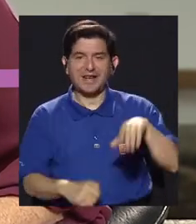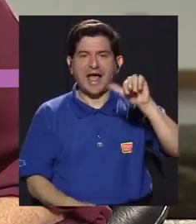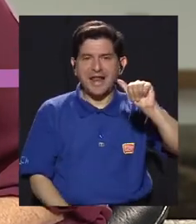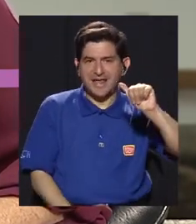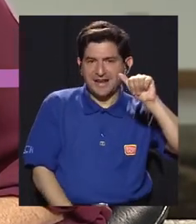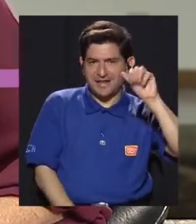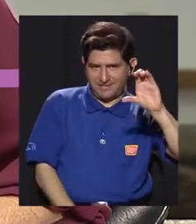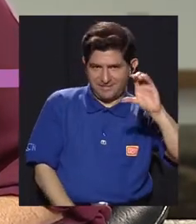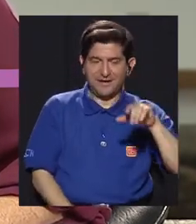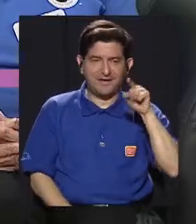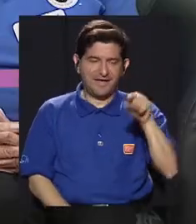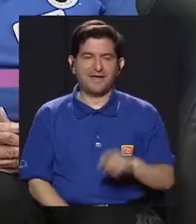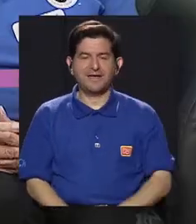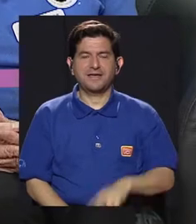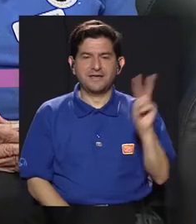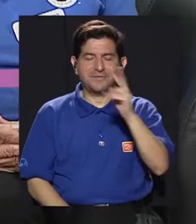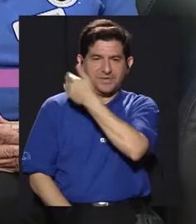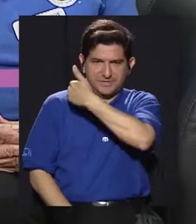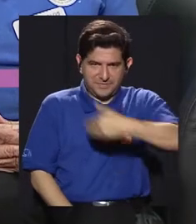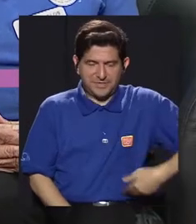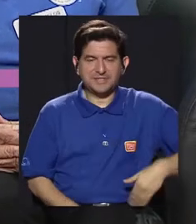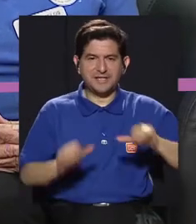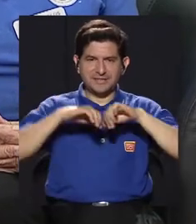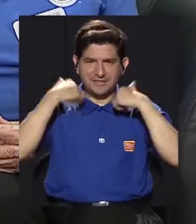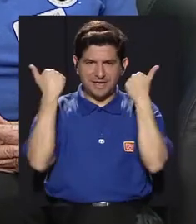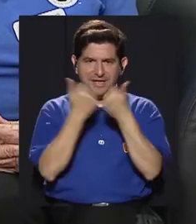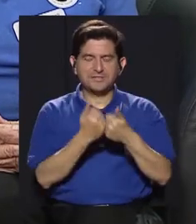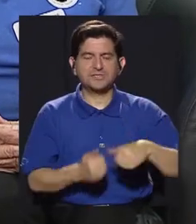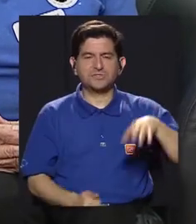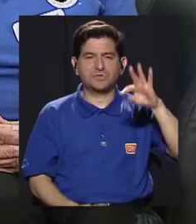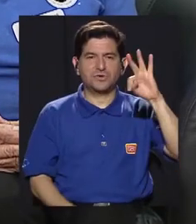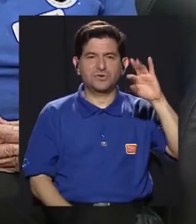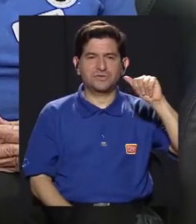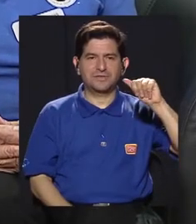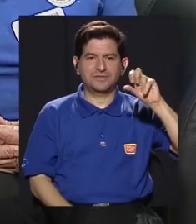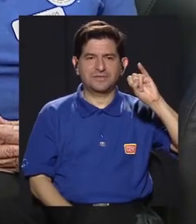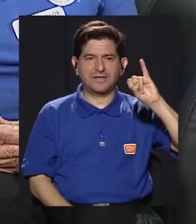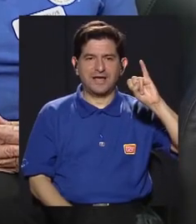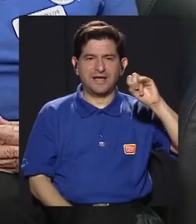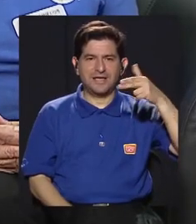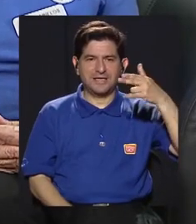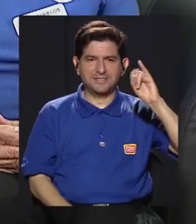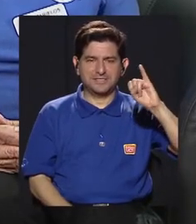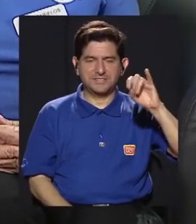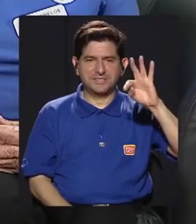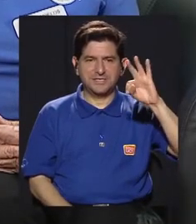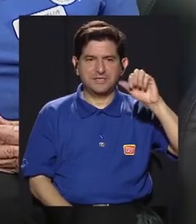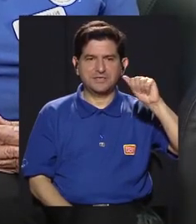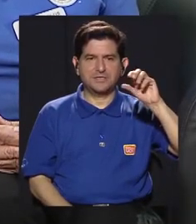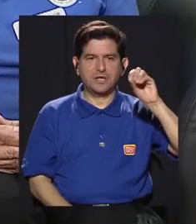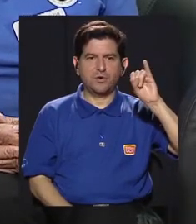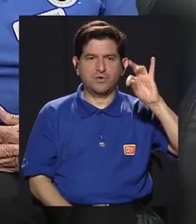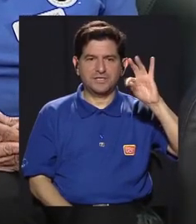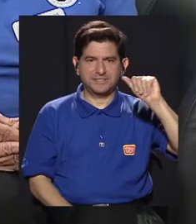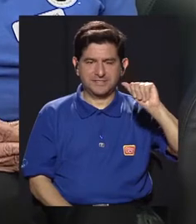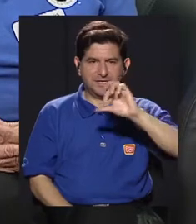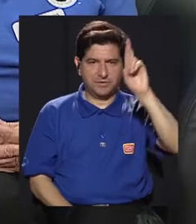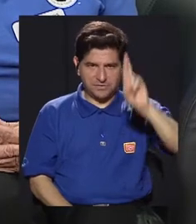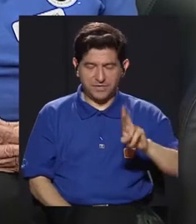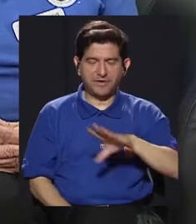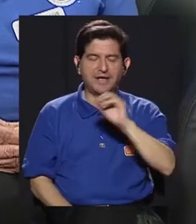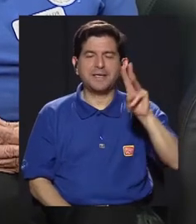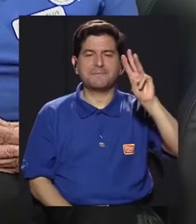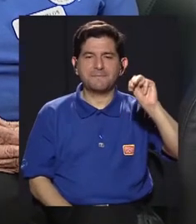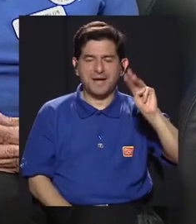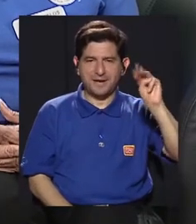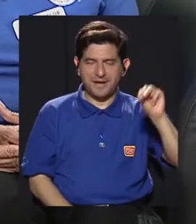contamos con la presencia de Alejandra Cognuk, ella es vicepresidente de la Asociación de Tai Chi Taoísta de Costa Rica, junto con la